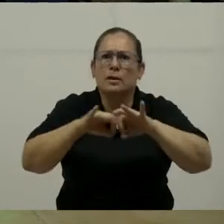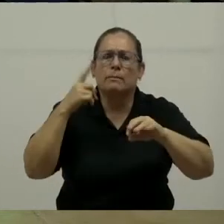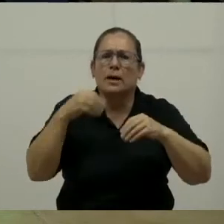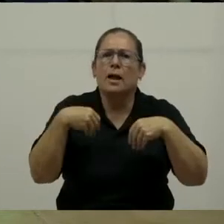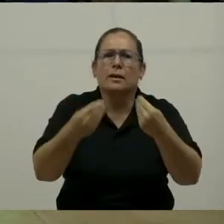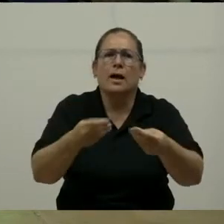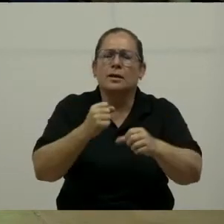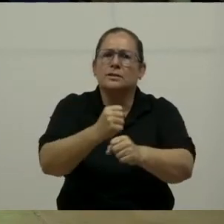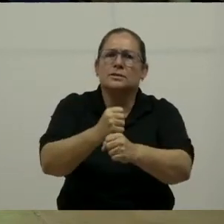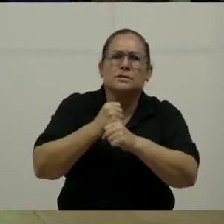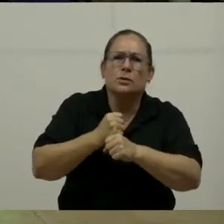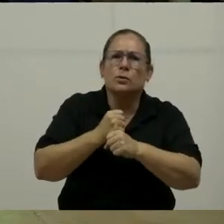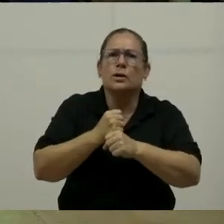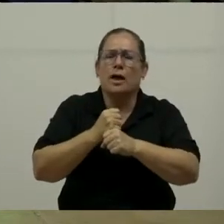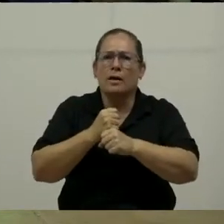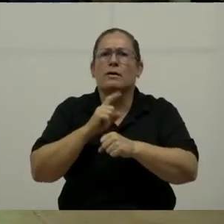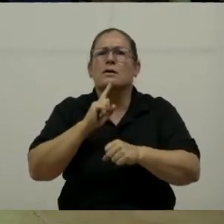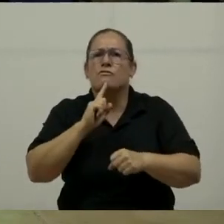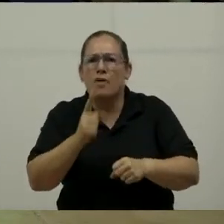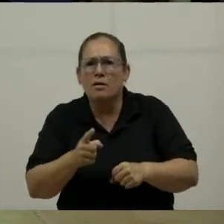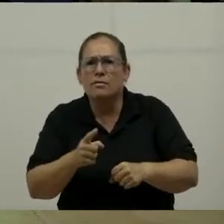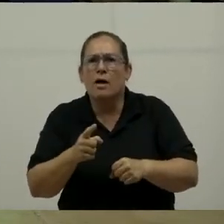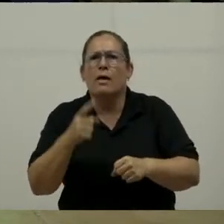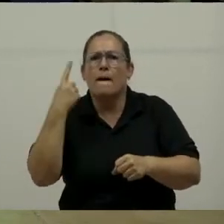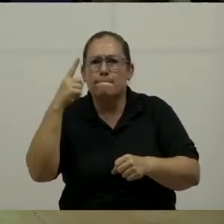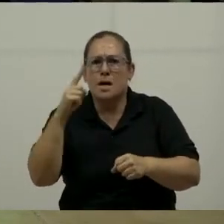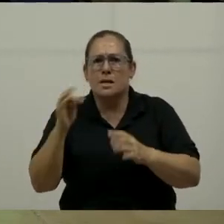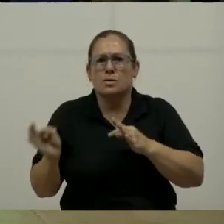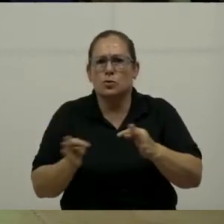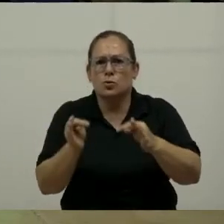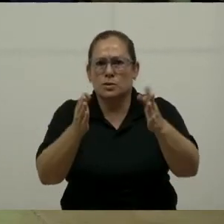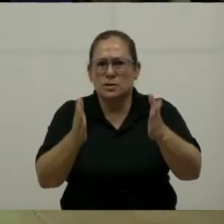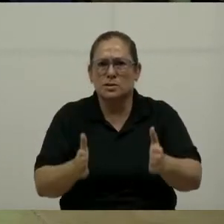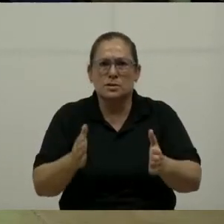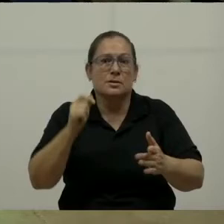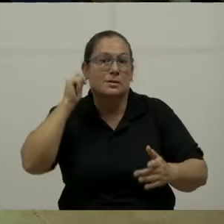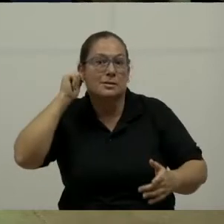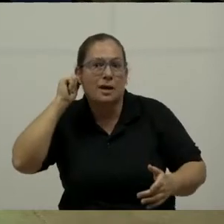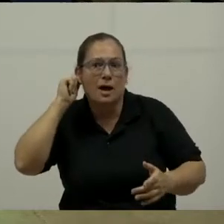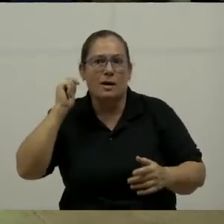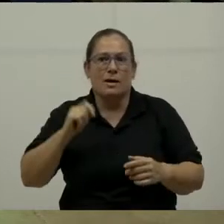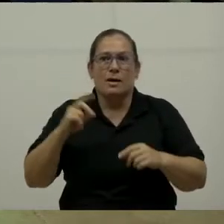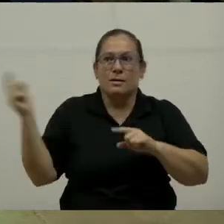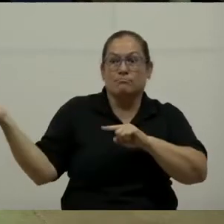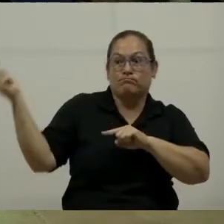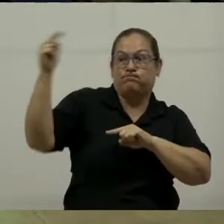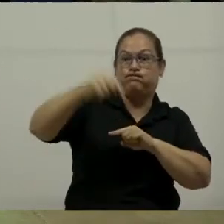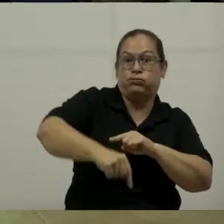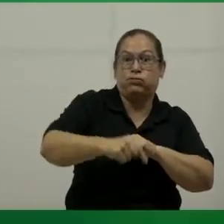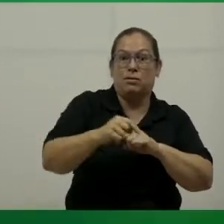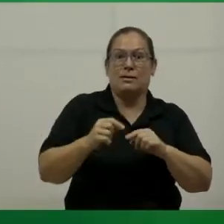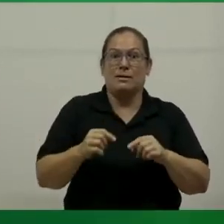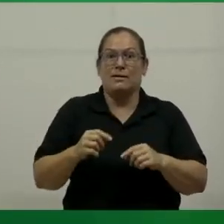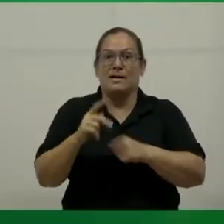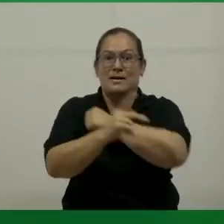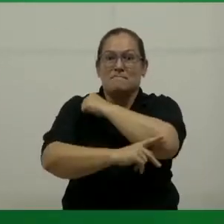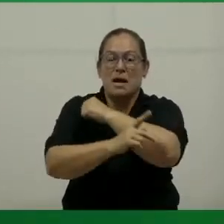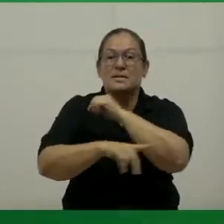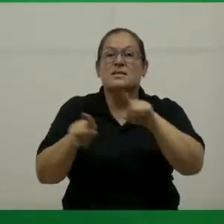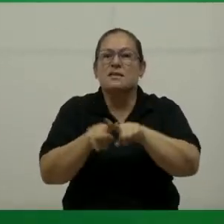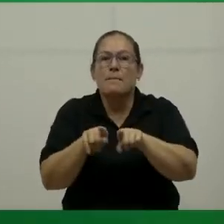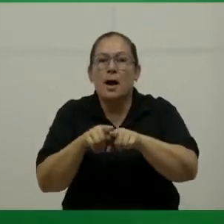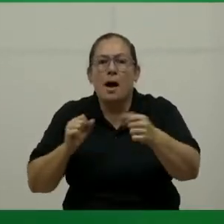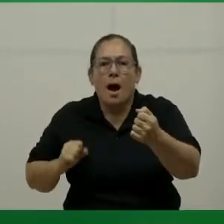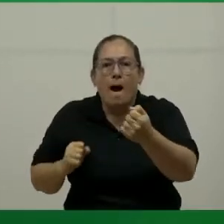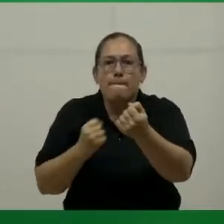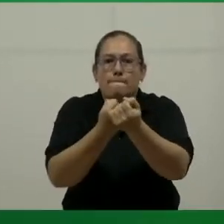seguridad y fidelidad al turista. Y es la seguridad, no solo a la turista que visita nuestro país, sino también es el apoyo